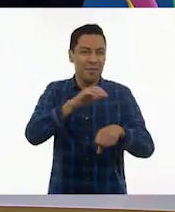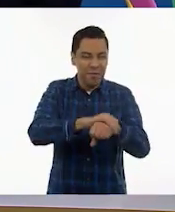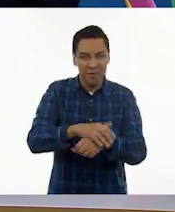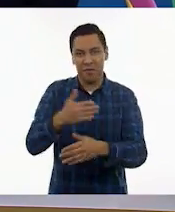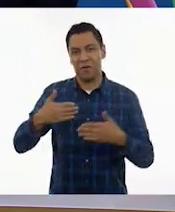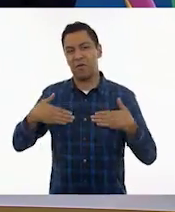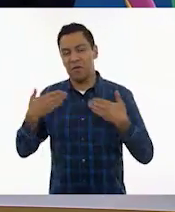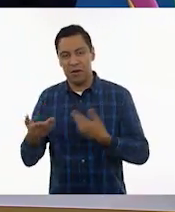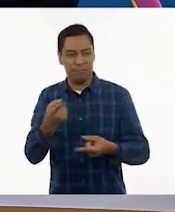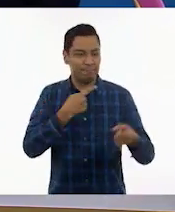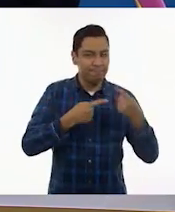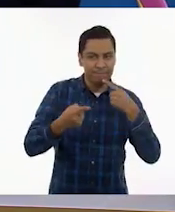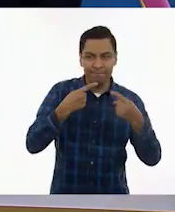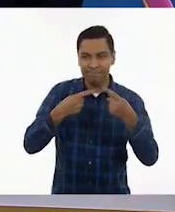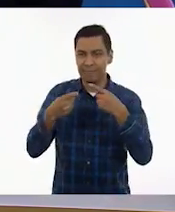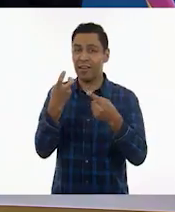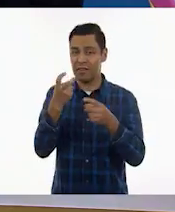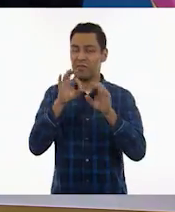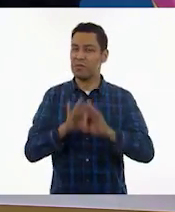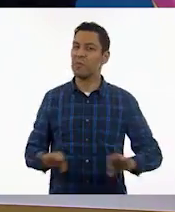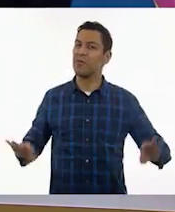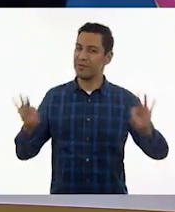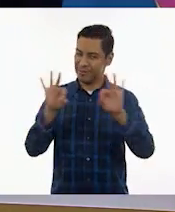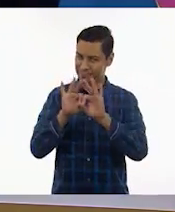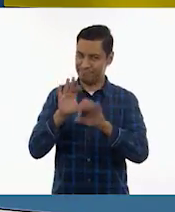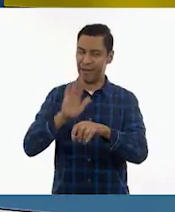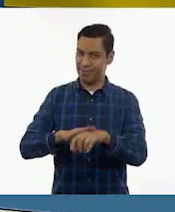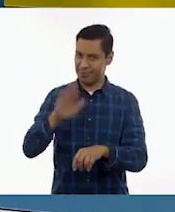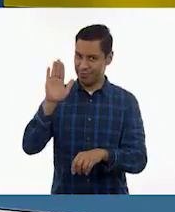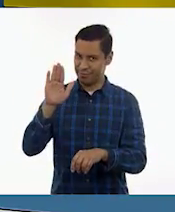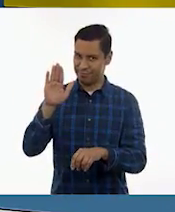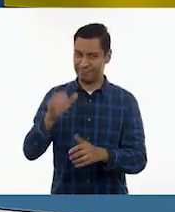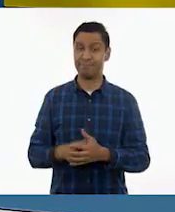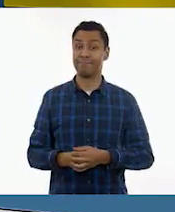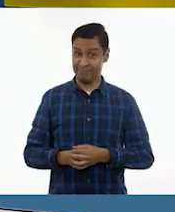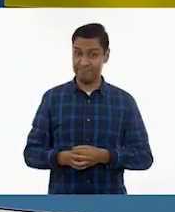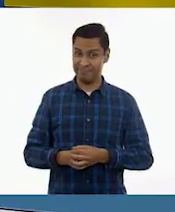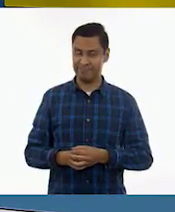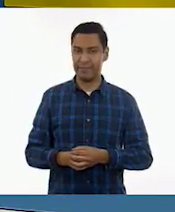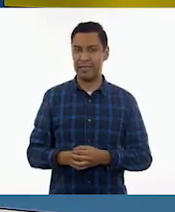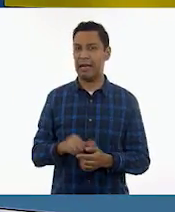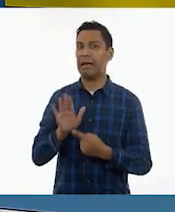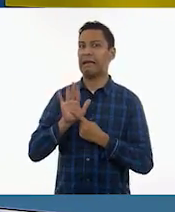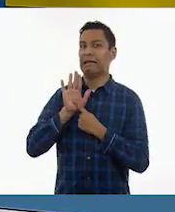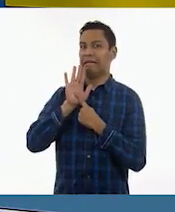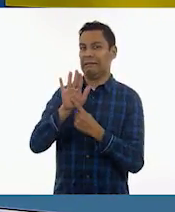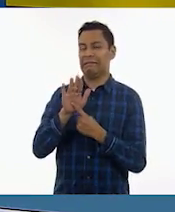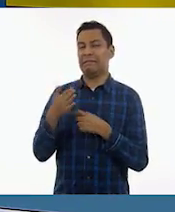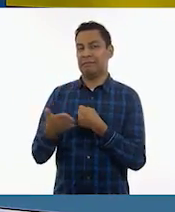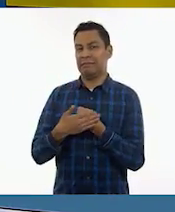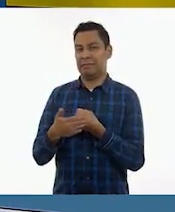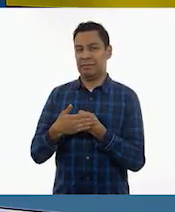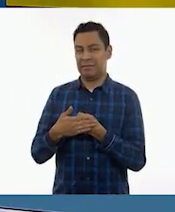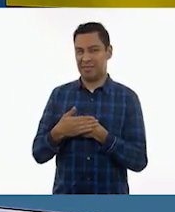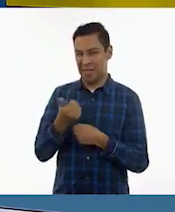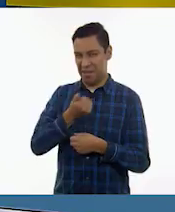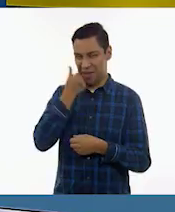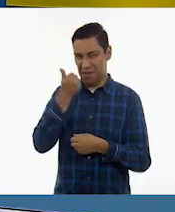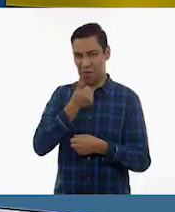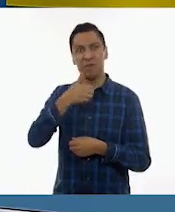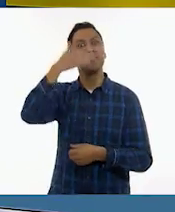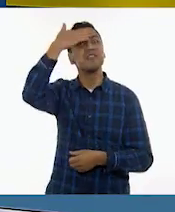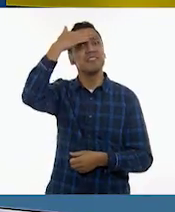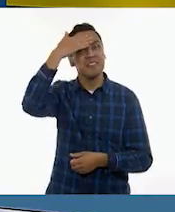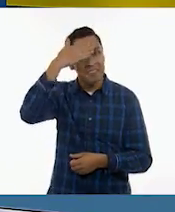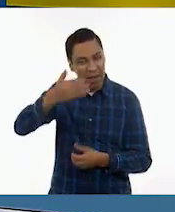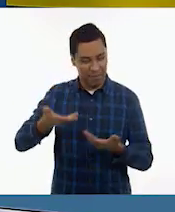la base, ¿sí? Totalmente de acuerdo. Pero lo que nos van a demostrar nuestros alumnitos es que ellos saben colaborar, porque